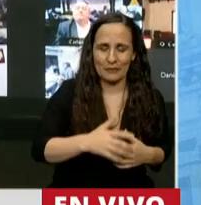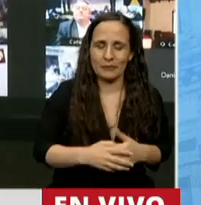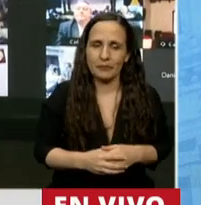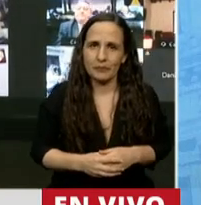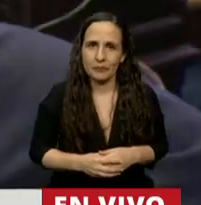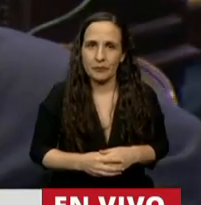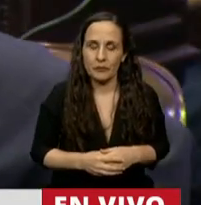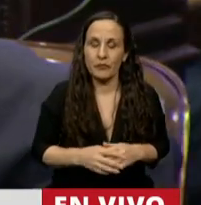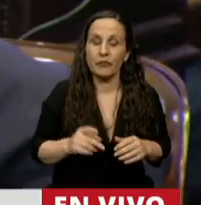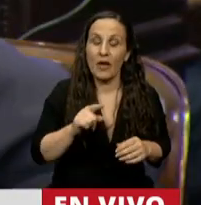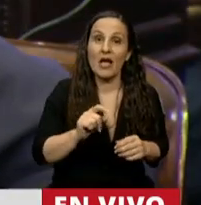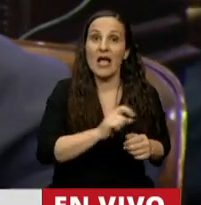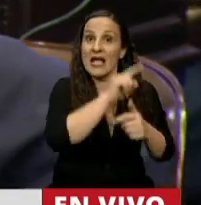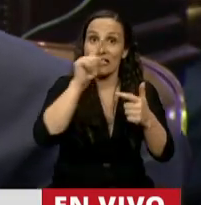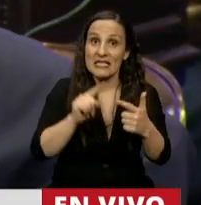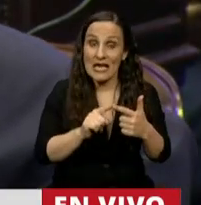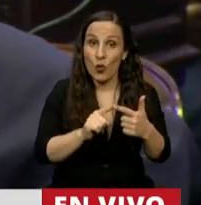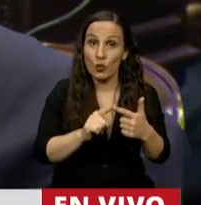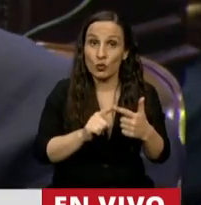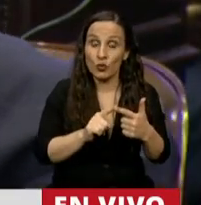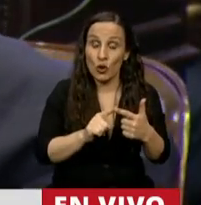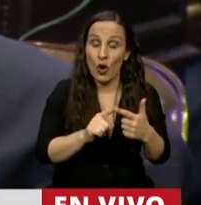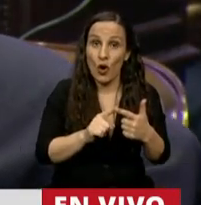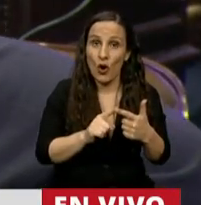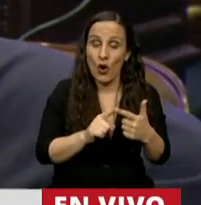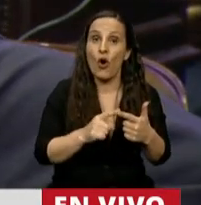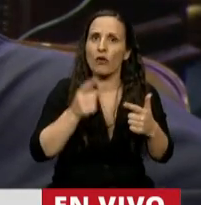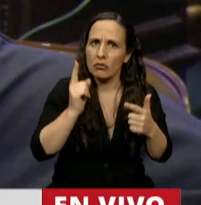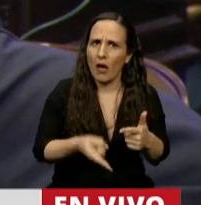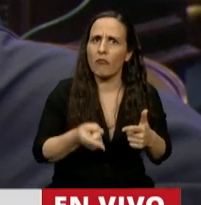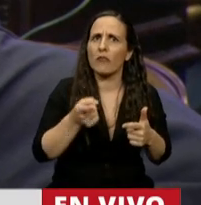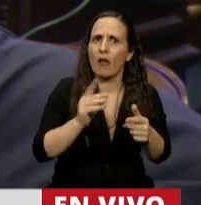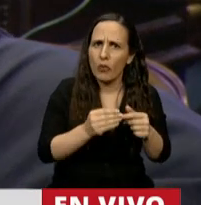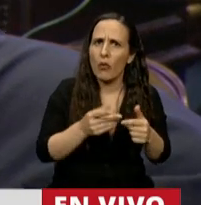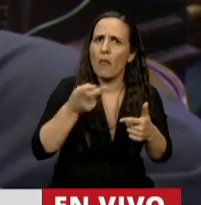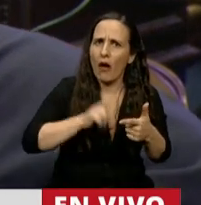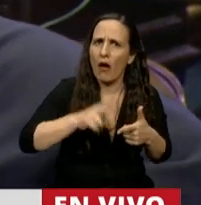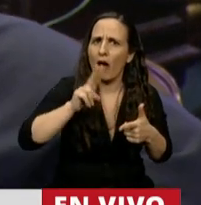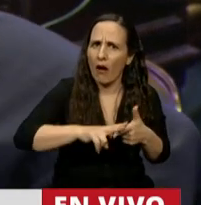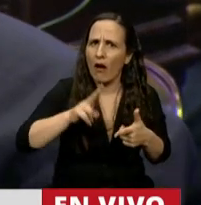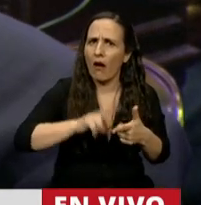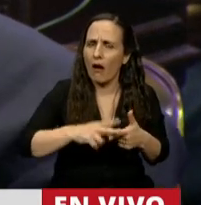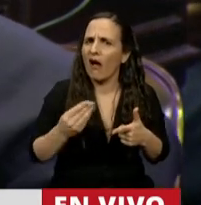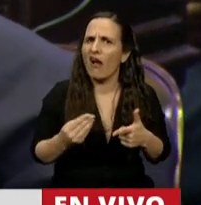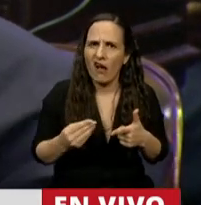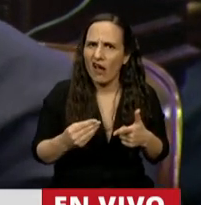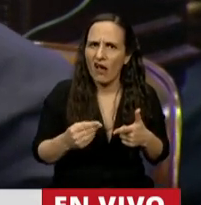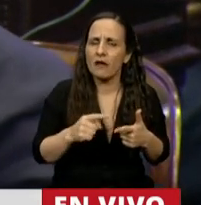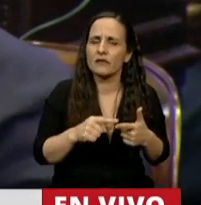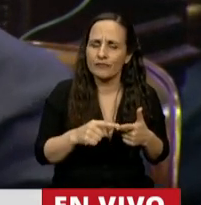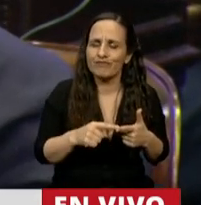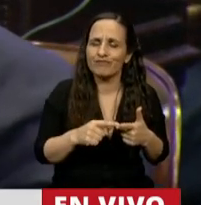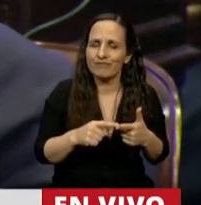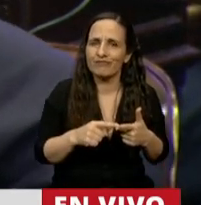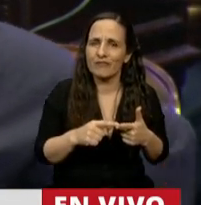El segundo problema de origen y también recurrente es esa tentación de estar siempre